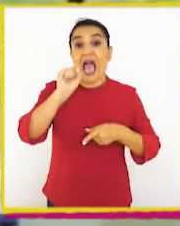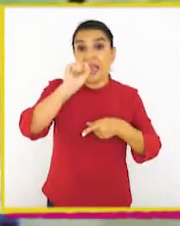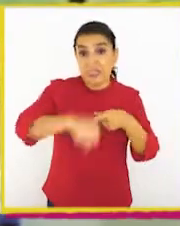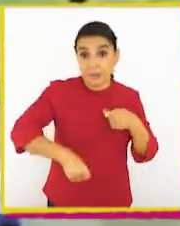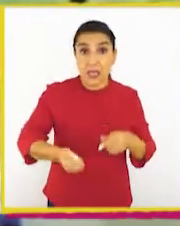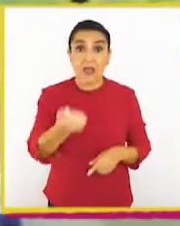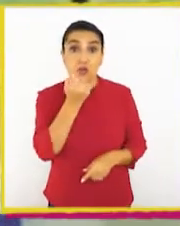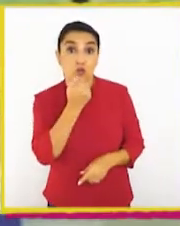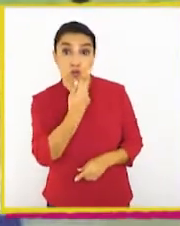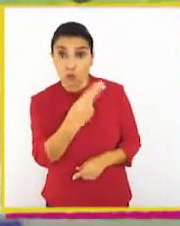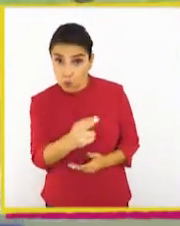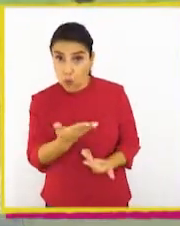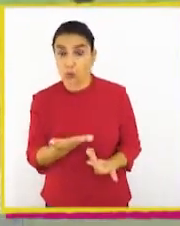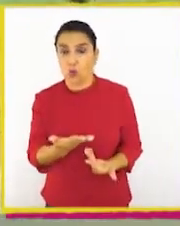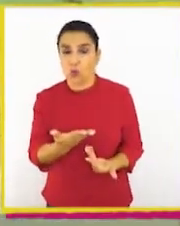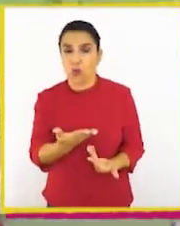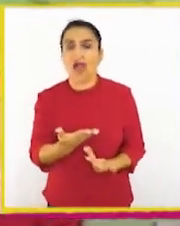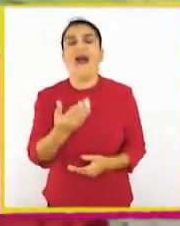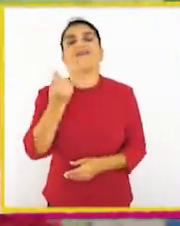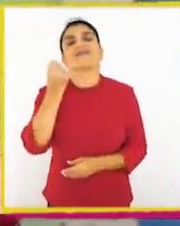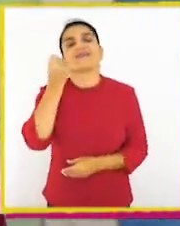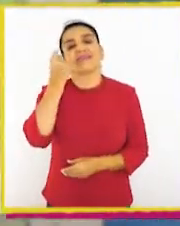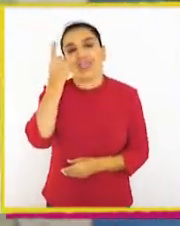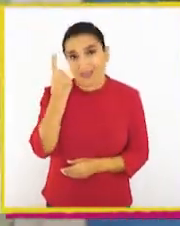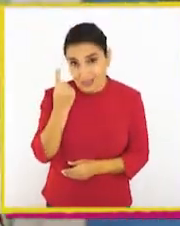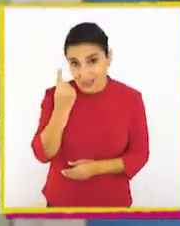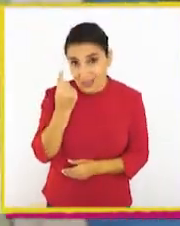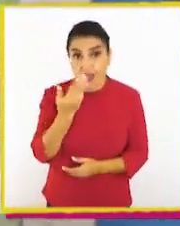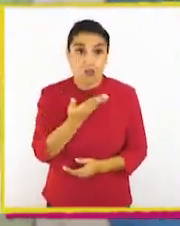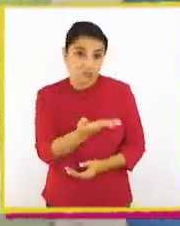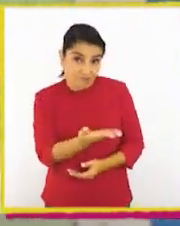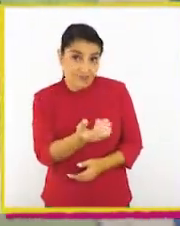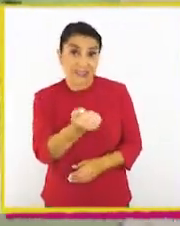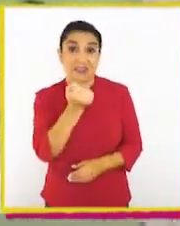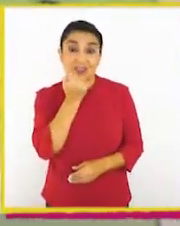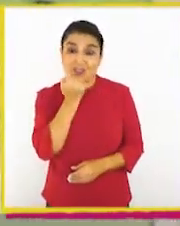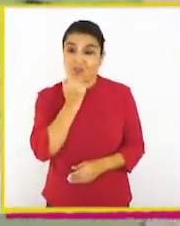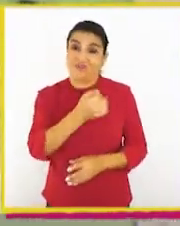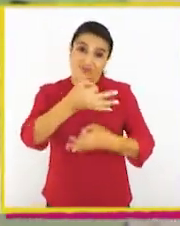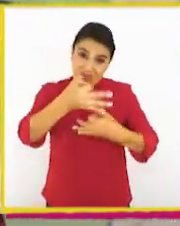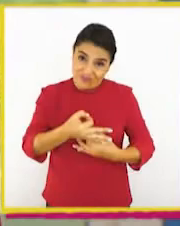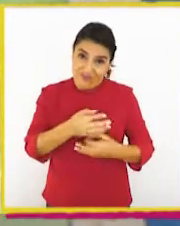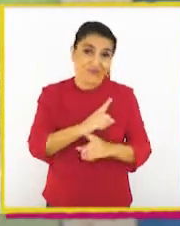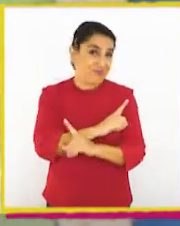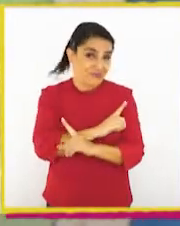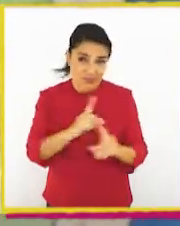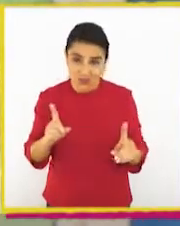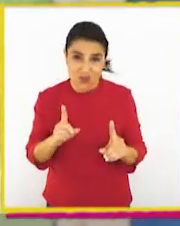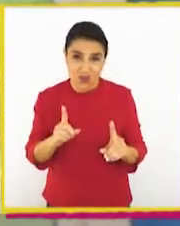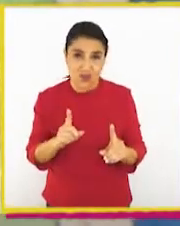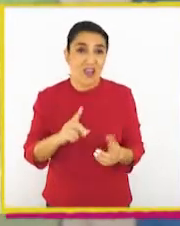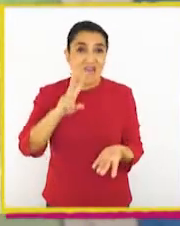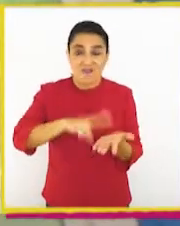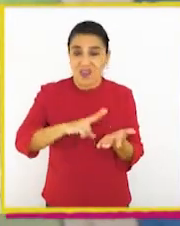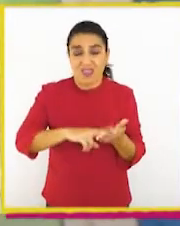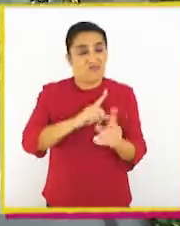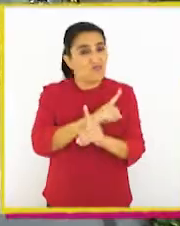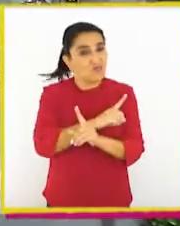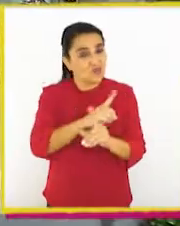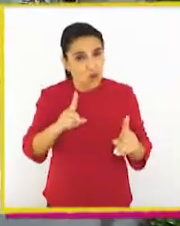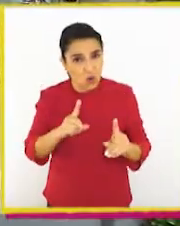Reconocer su error. Con esto se dará cuenta de que el acto que cometió no fue correcto, ni fue honesto.